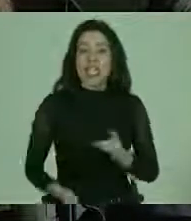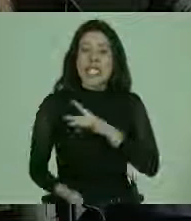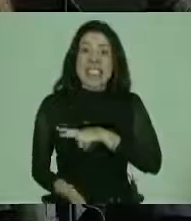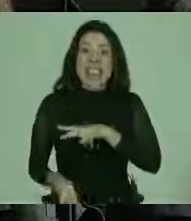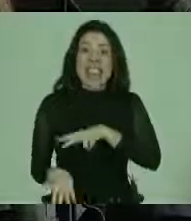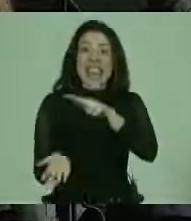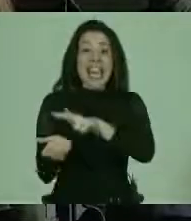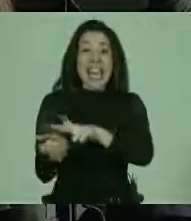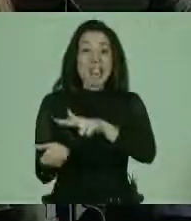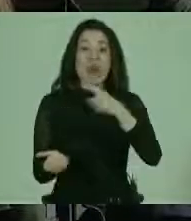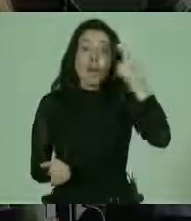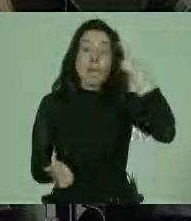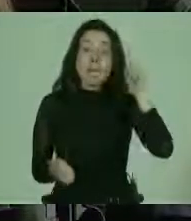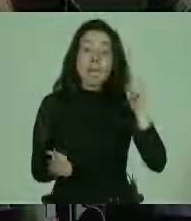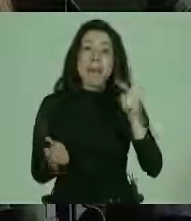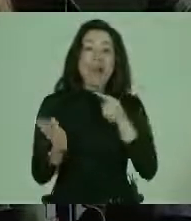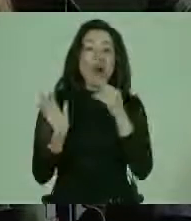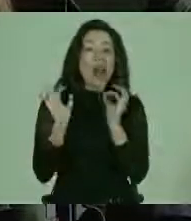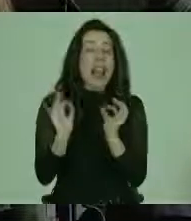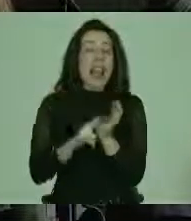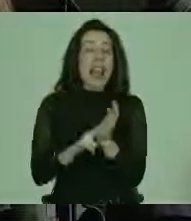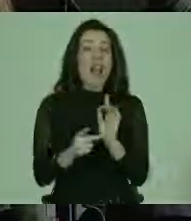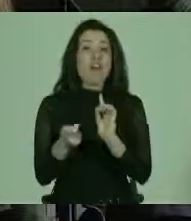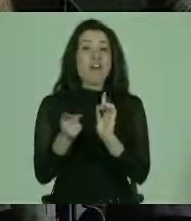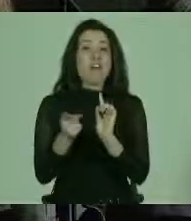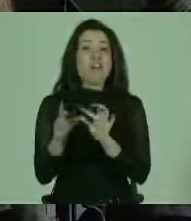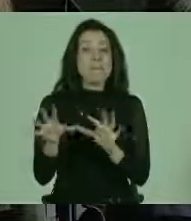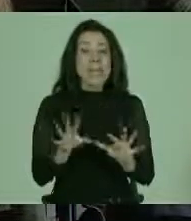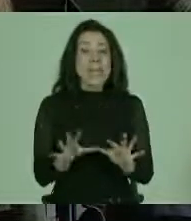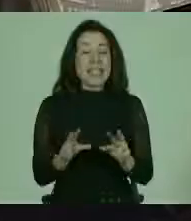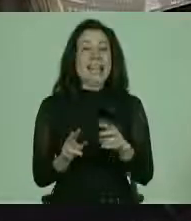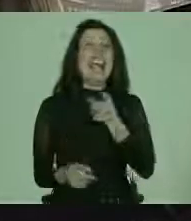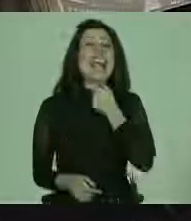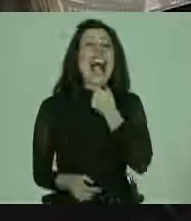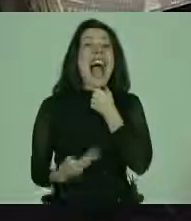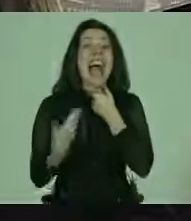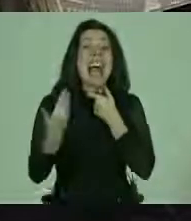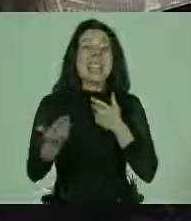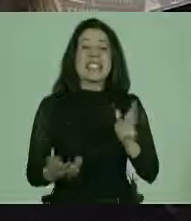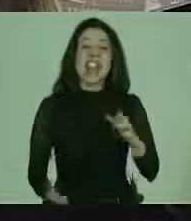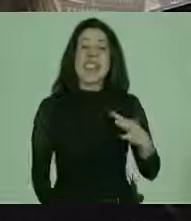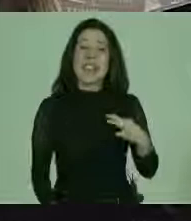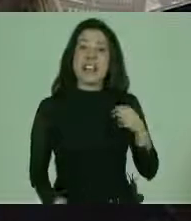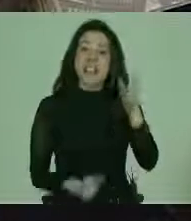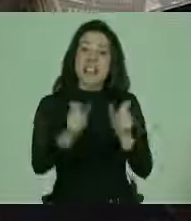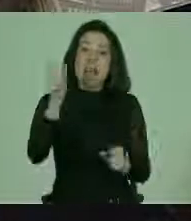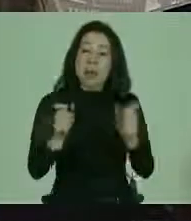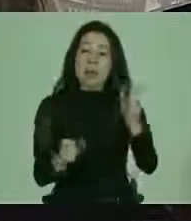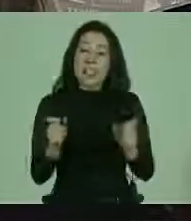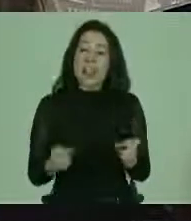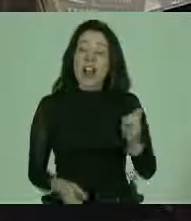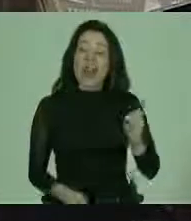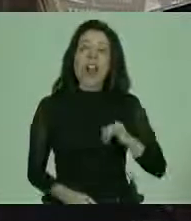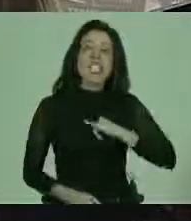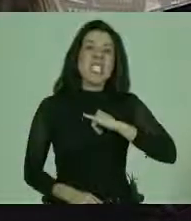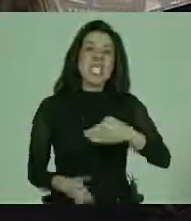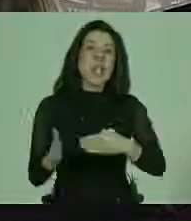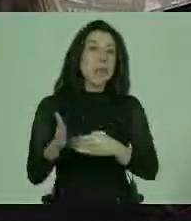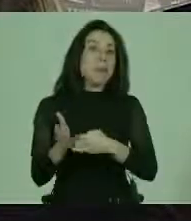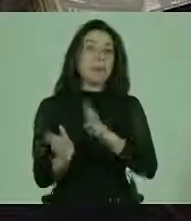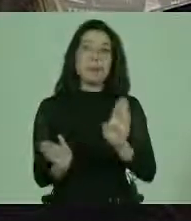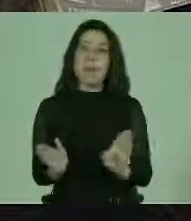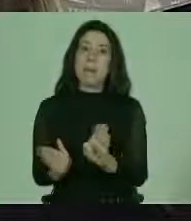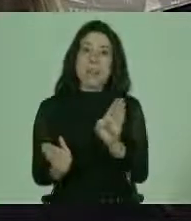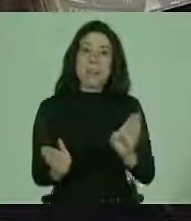Chile ratifica, sin embargo, su expresión real, material, que garanticen la dignidad de las personas en situación de discapacidad sigue siendo pendiente.